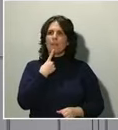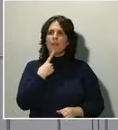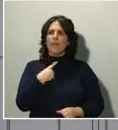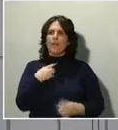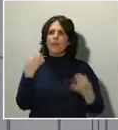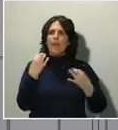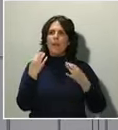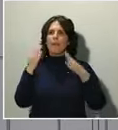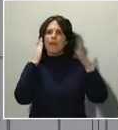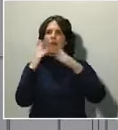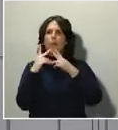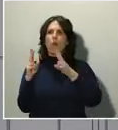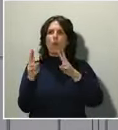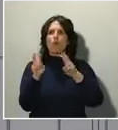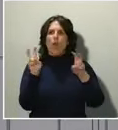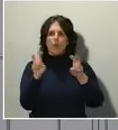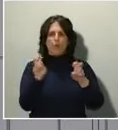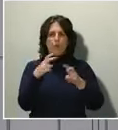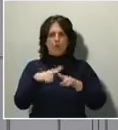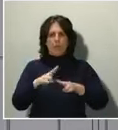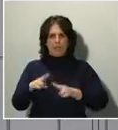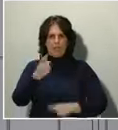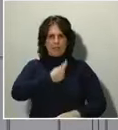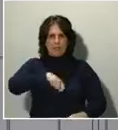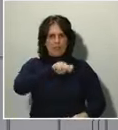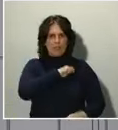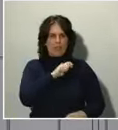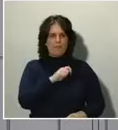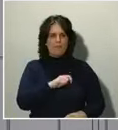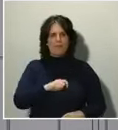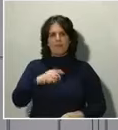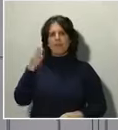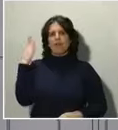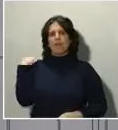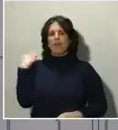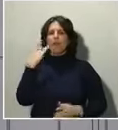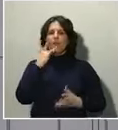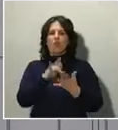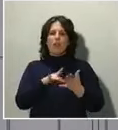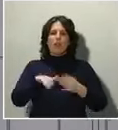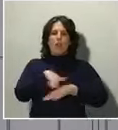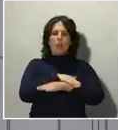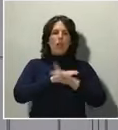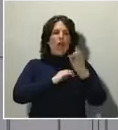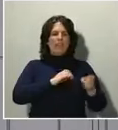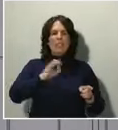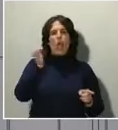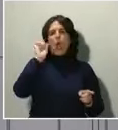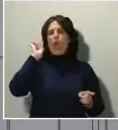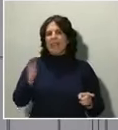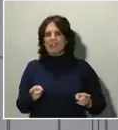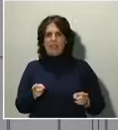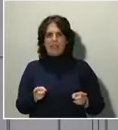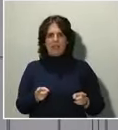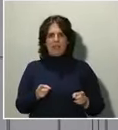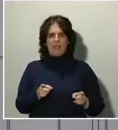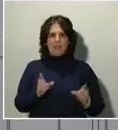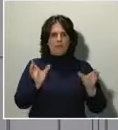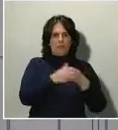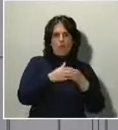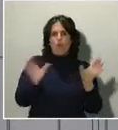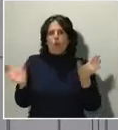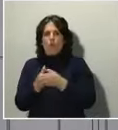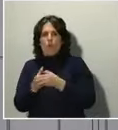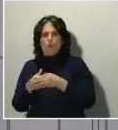se quedaron atrás los colores o los gobiernos monocolores, que teníamos que ir a gobiernos donde se compartiera el poder y donde, evidentemente,